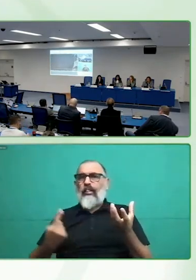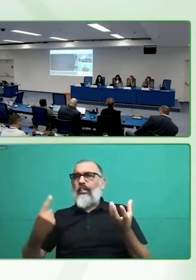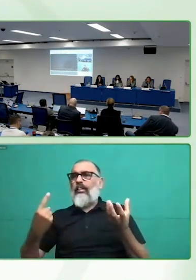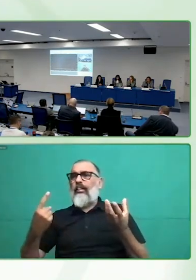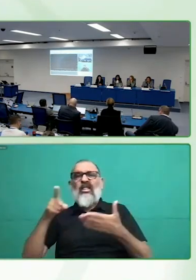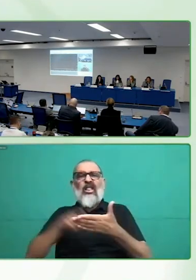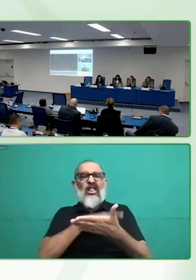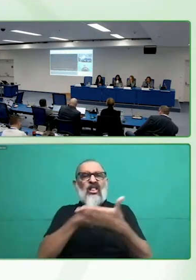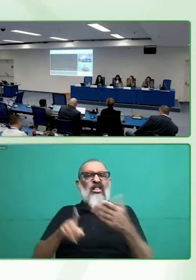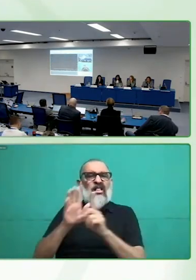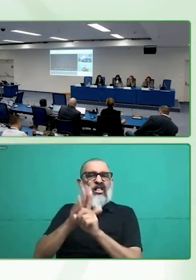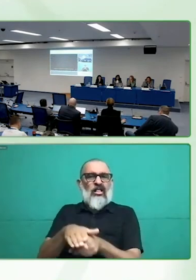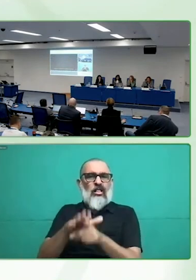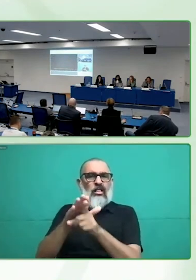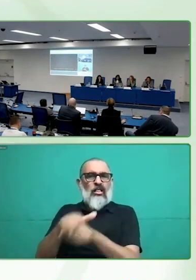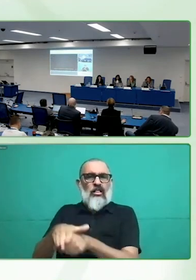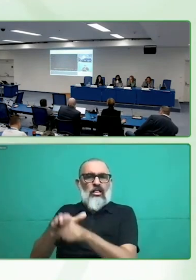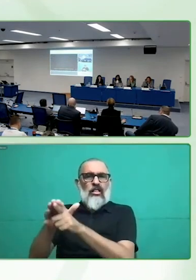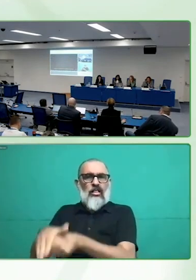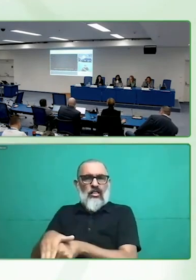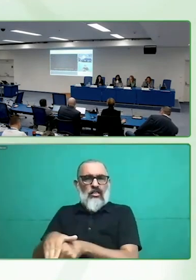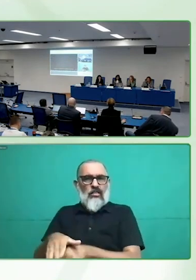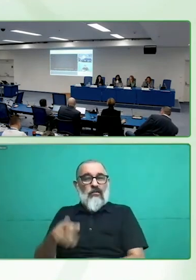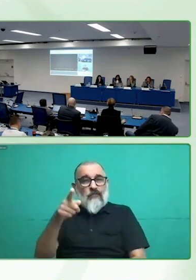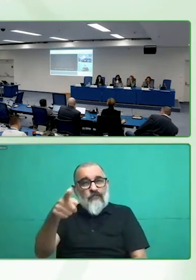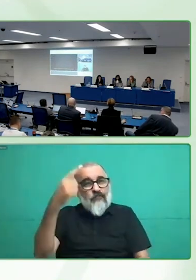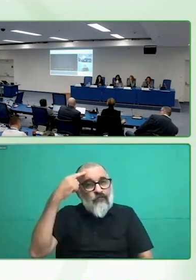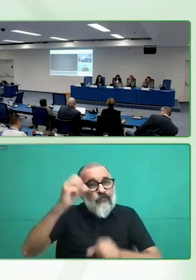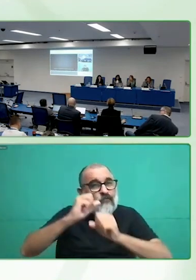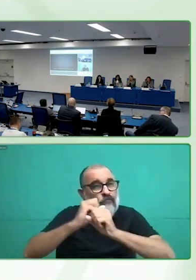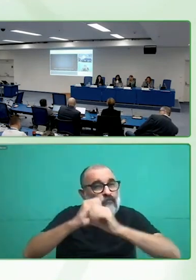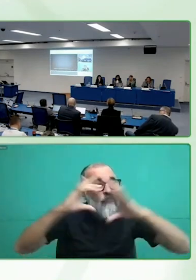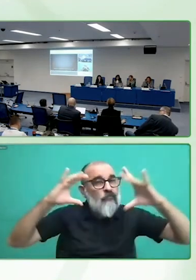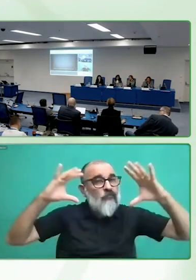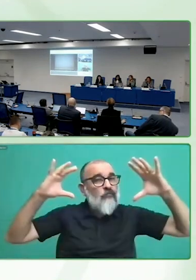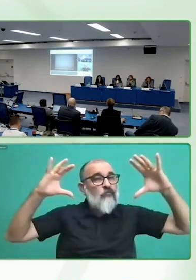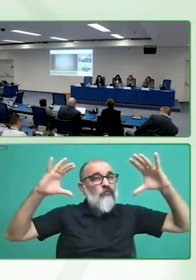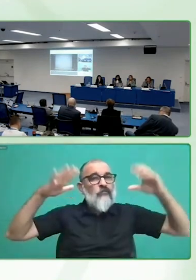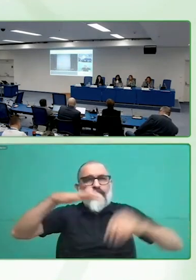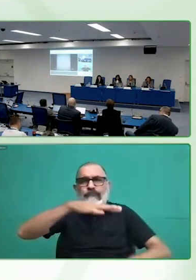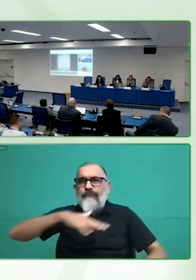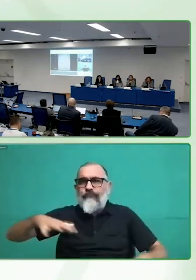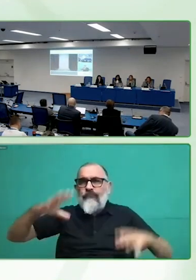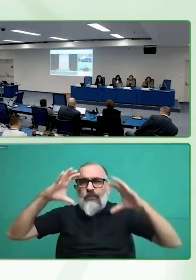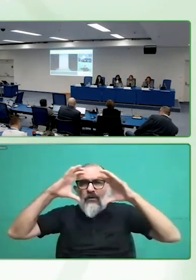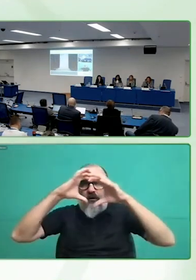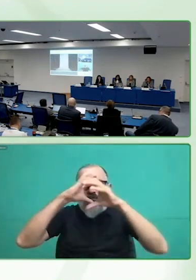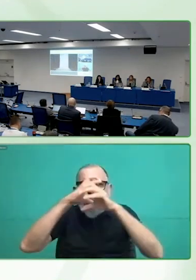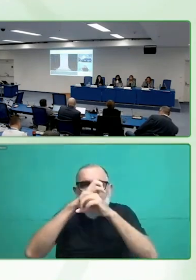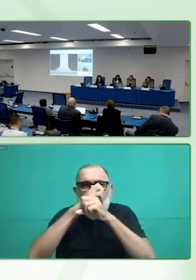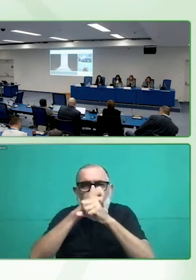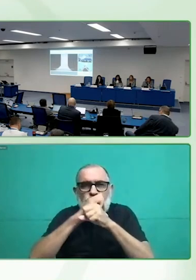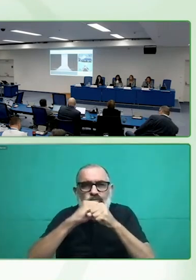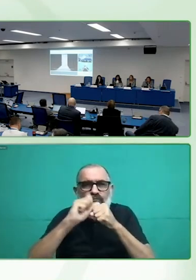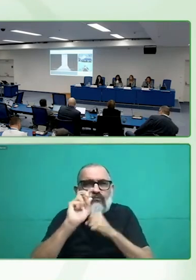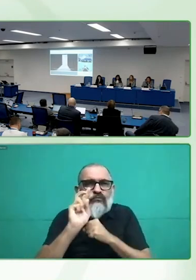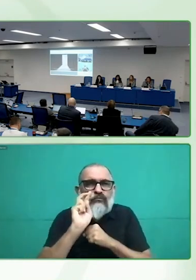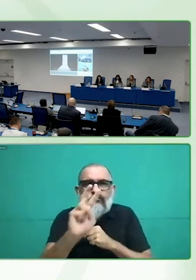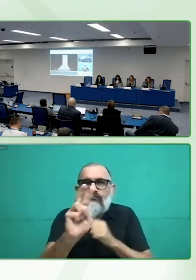Imagínate estar en un lugar oscuro y ser el único que no llega a la salida, y que tu voz